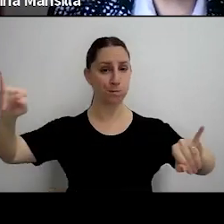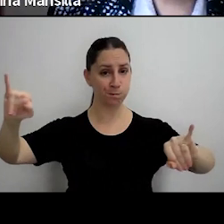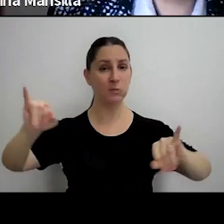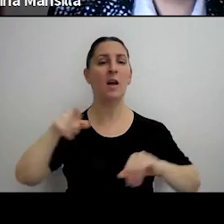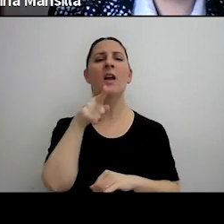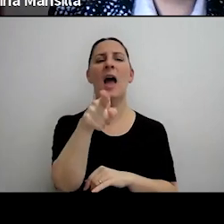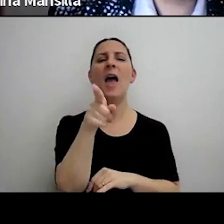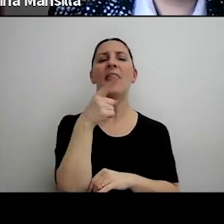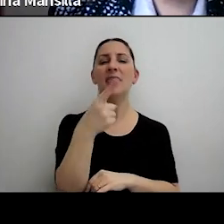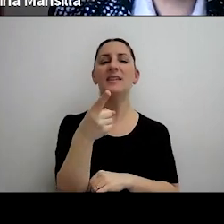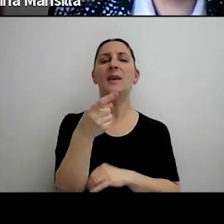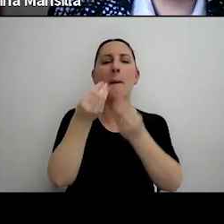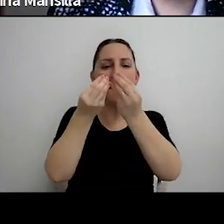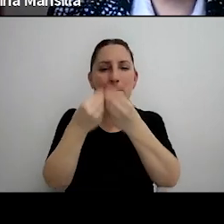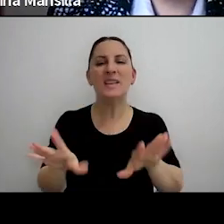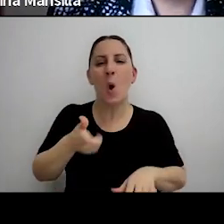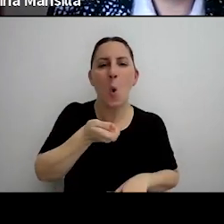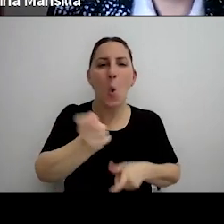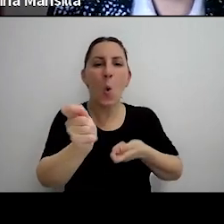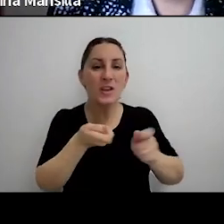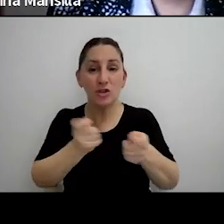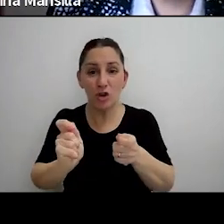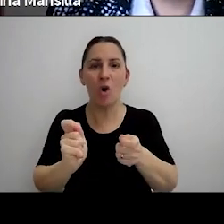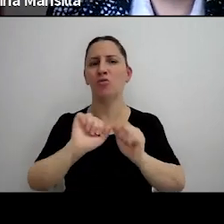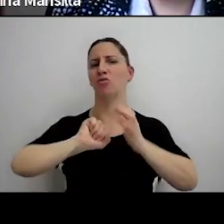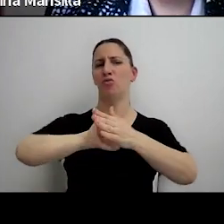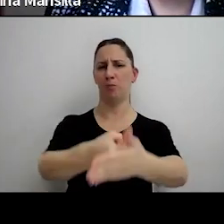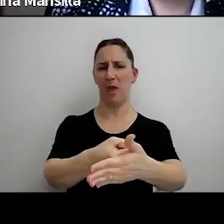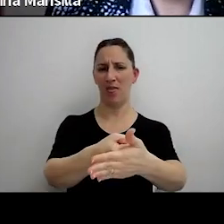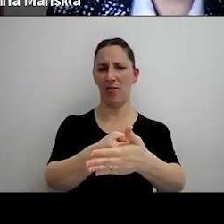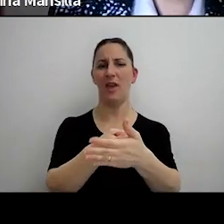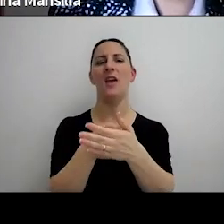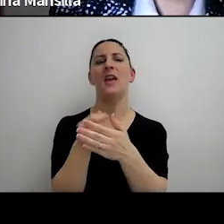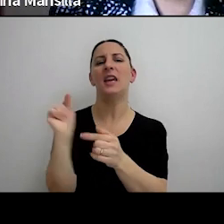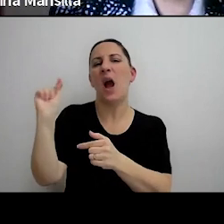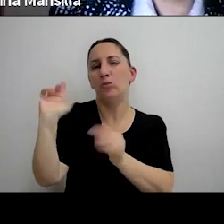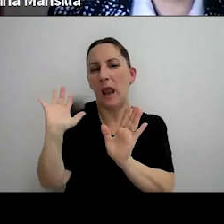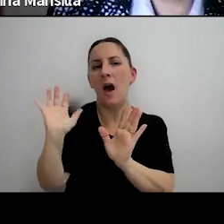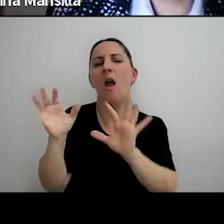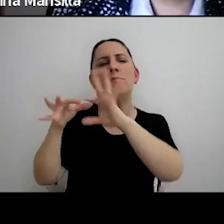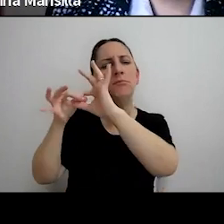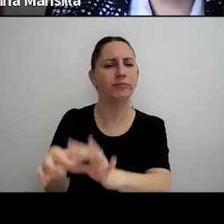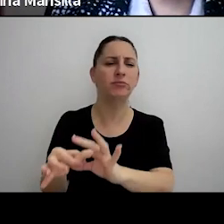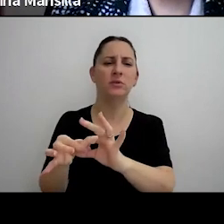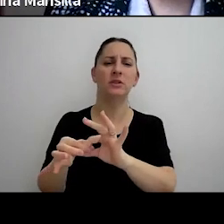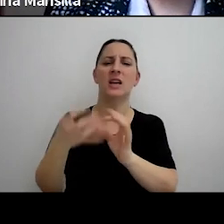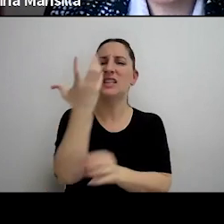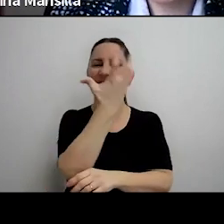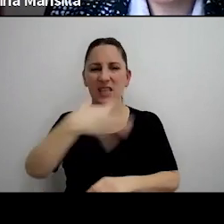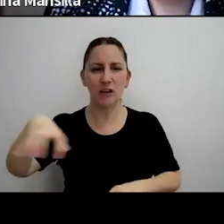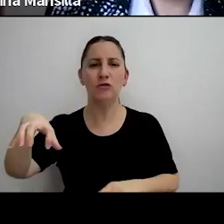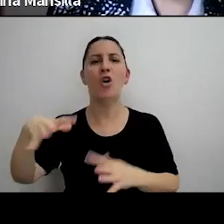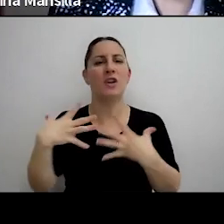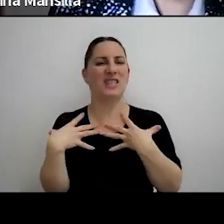suspende el inicio de juicios de ejecución y medidas cautelares vinculadas con el sector de la